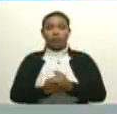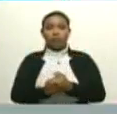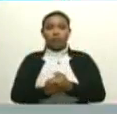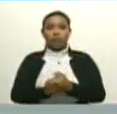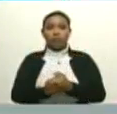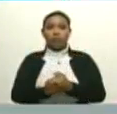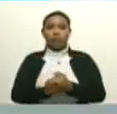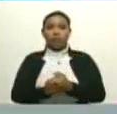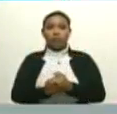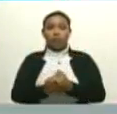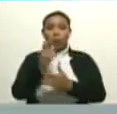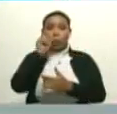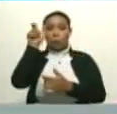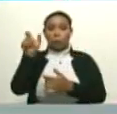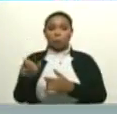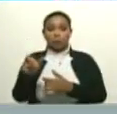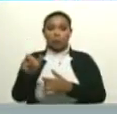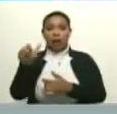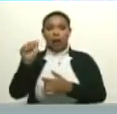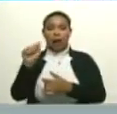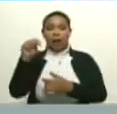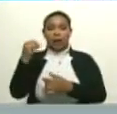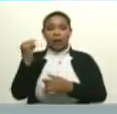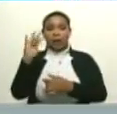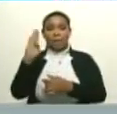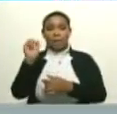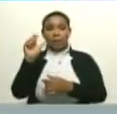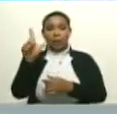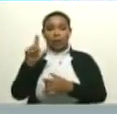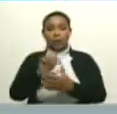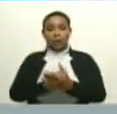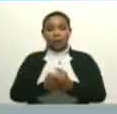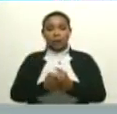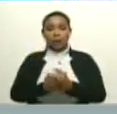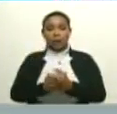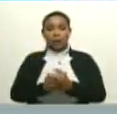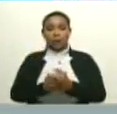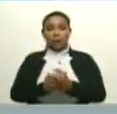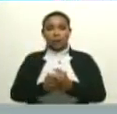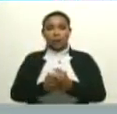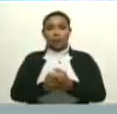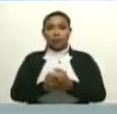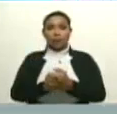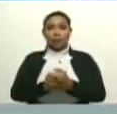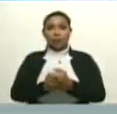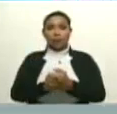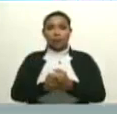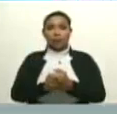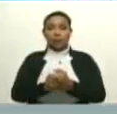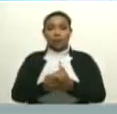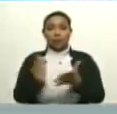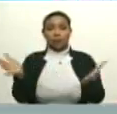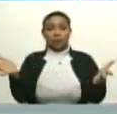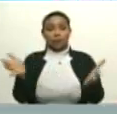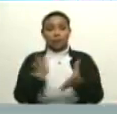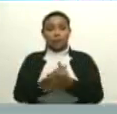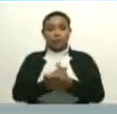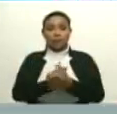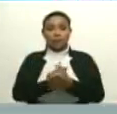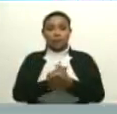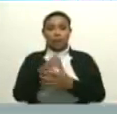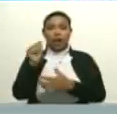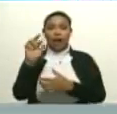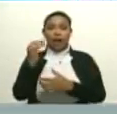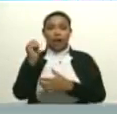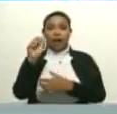A Aníbal Grun, que se llama Aníbal Enrique García Belardinelli. ¿Ah? A Ariana